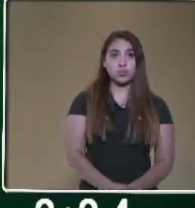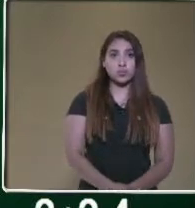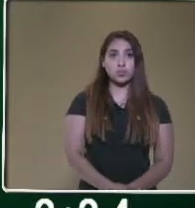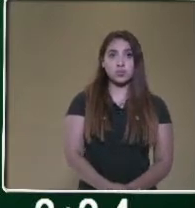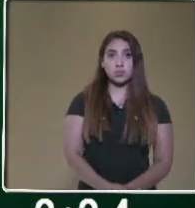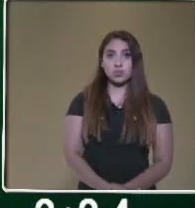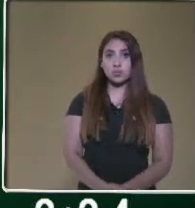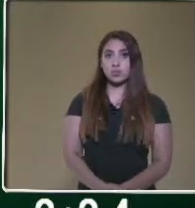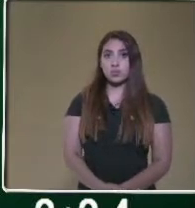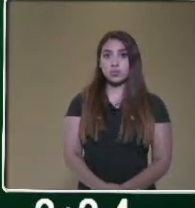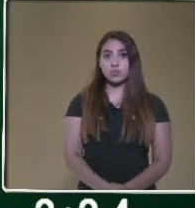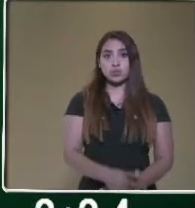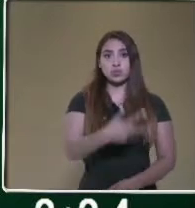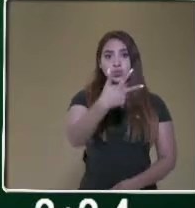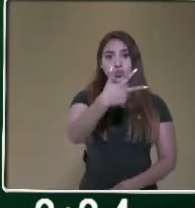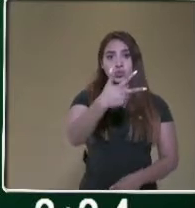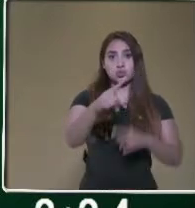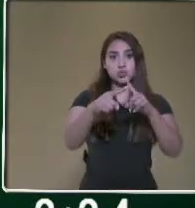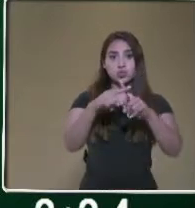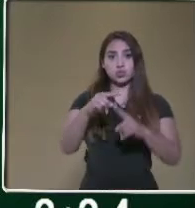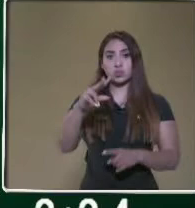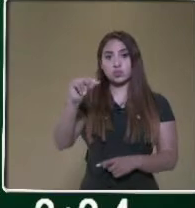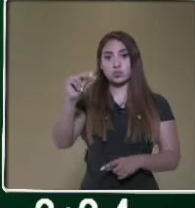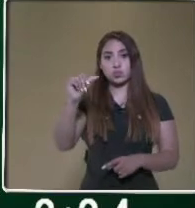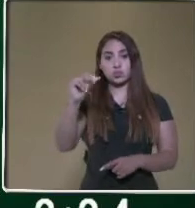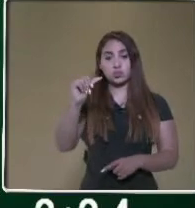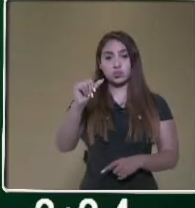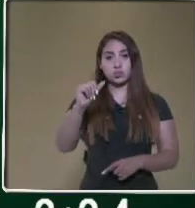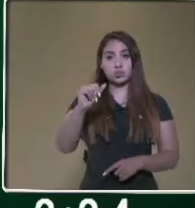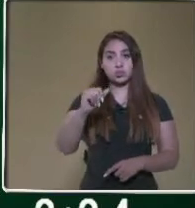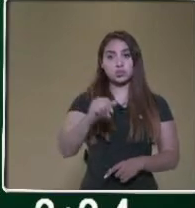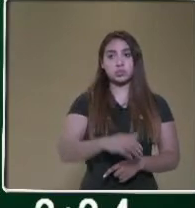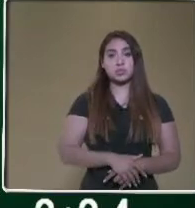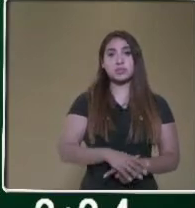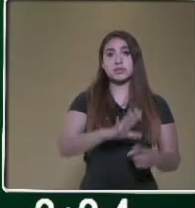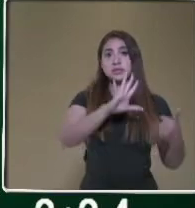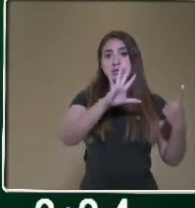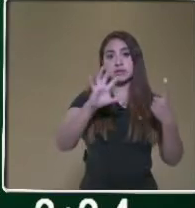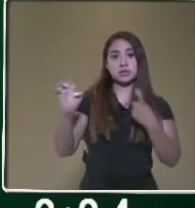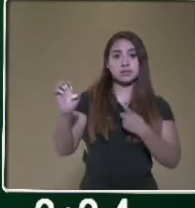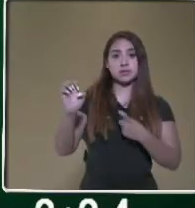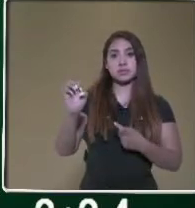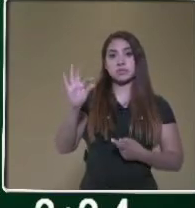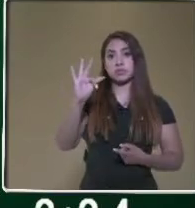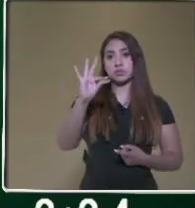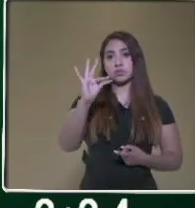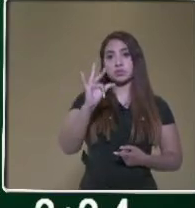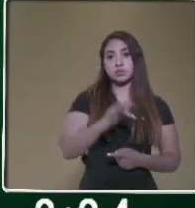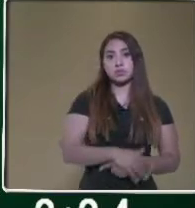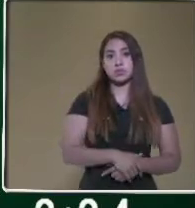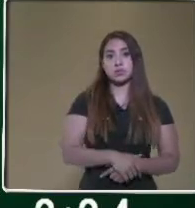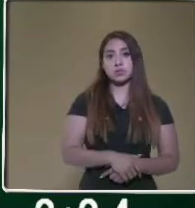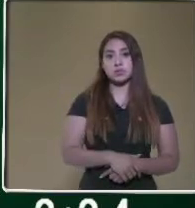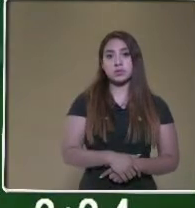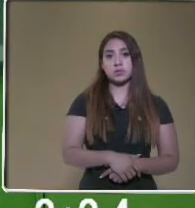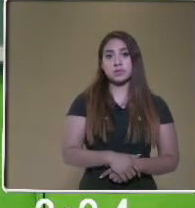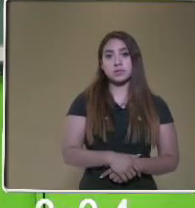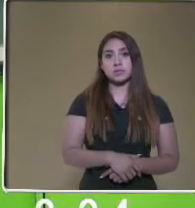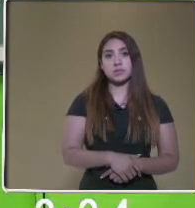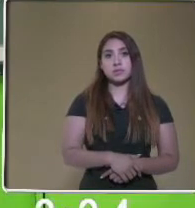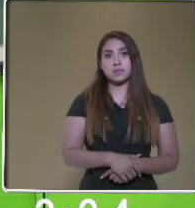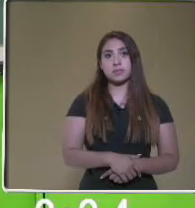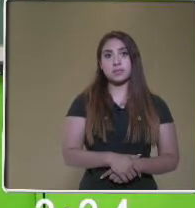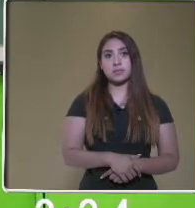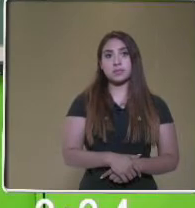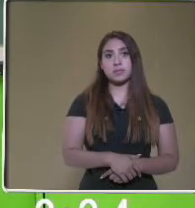Y 8 por 80, 640, que vendría siendo la cantidad que teníamos en la multiplicación en